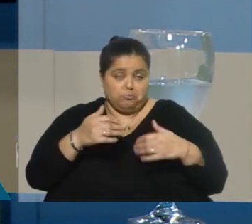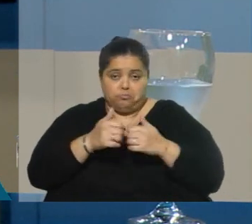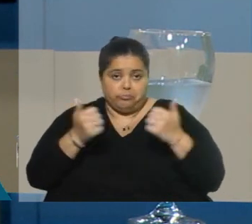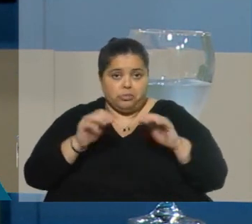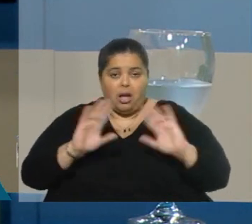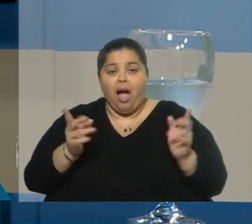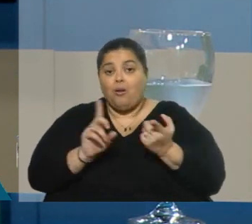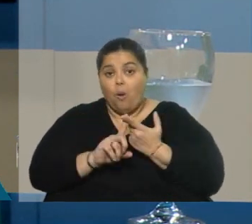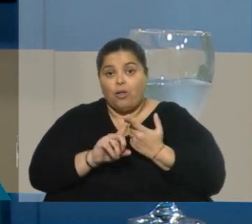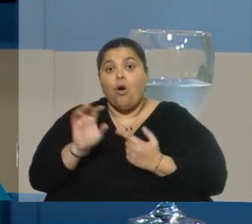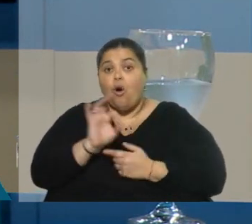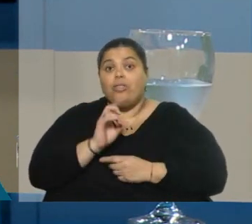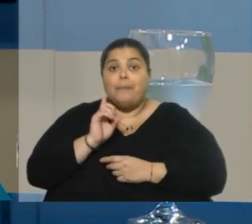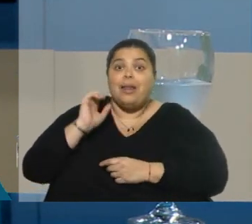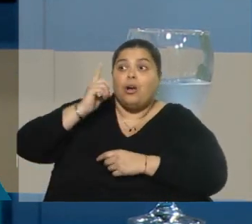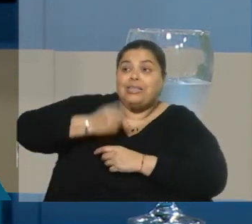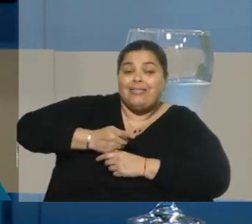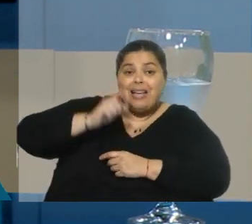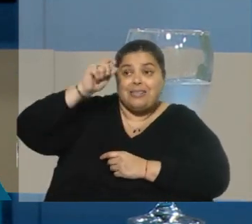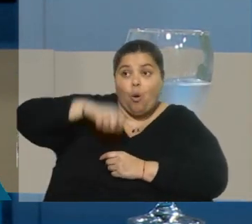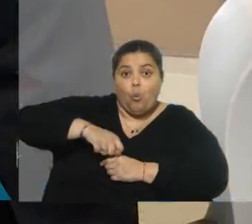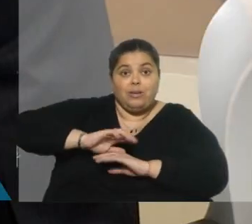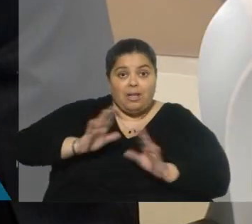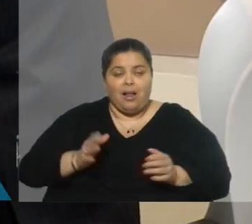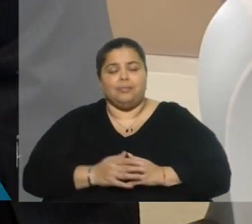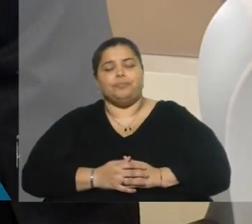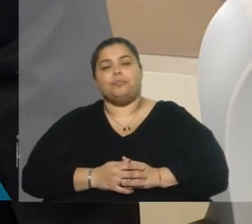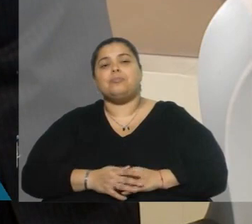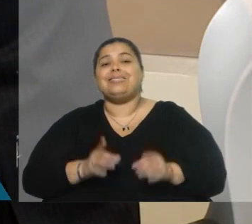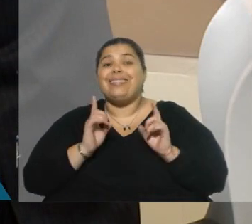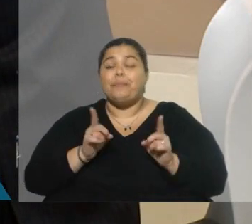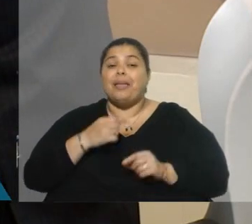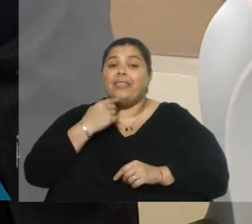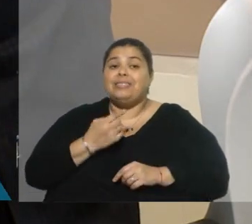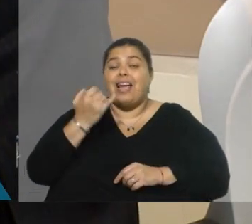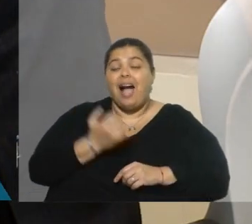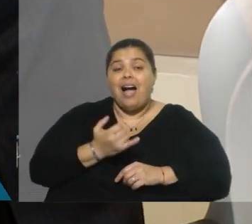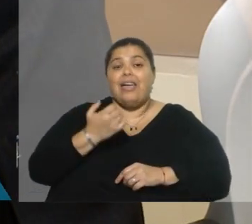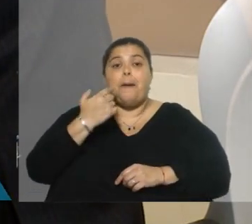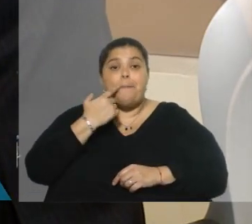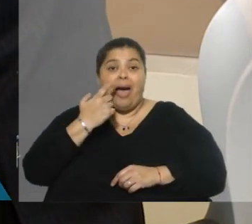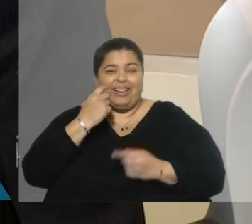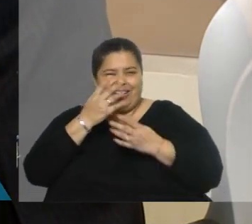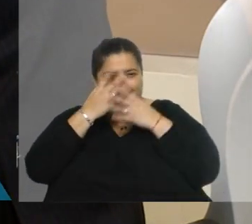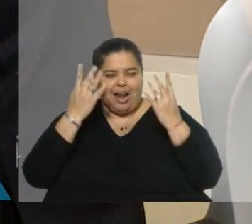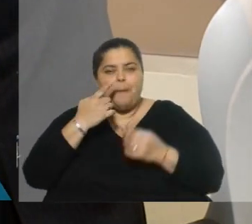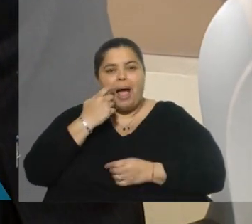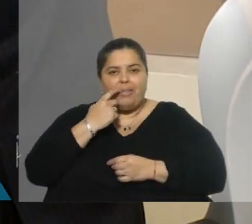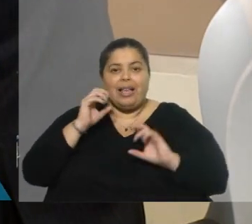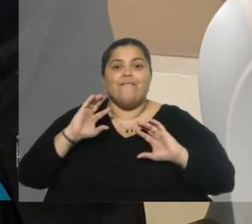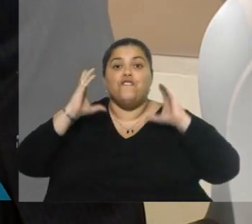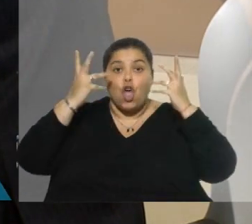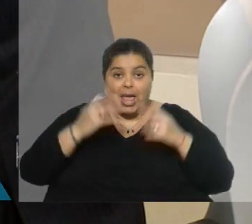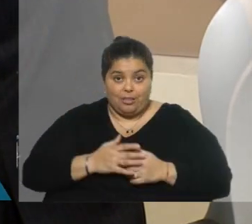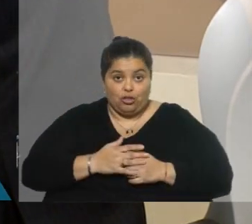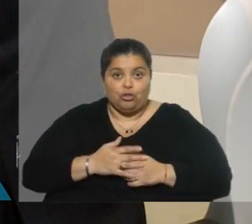sentencia judicial cuando también acontece. Acá parte de la discusión también era que había padres y madres, pero padres en general que eran violentos, que